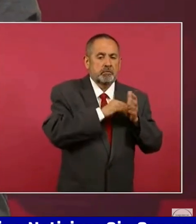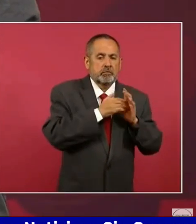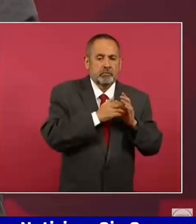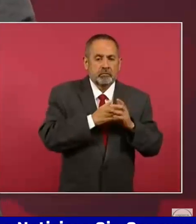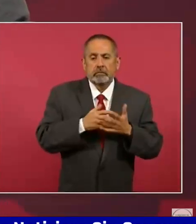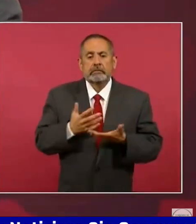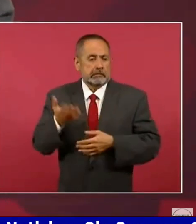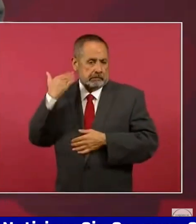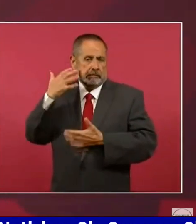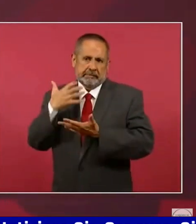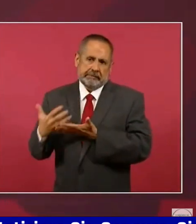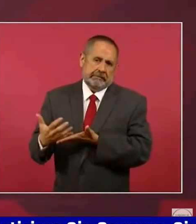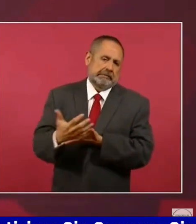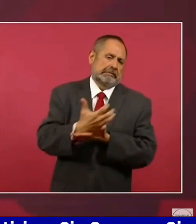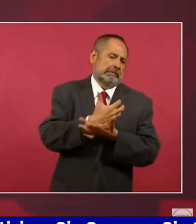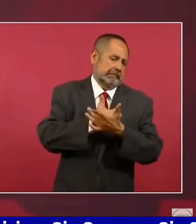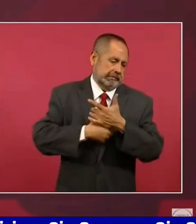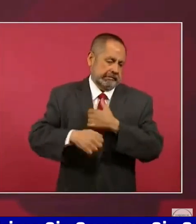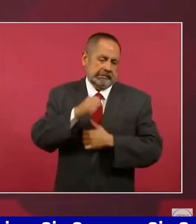ganando lo que ganaba antes,